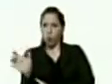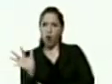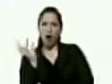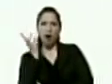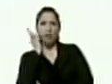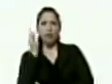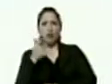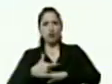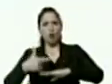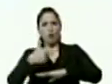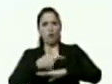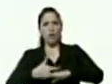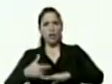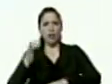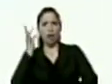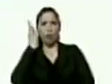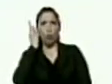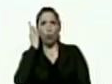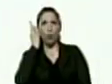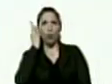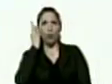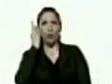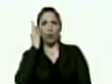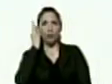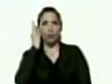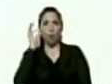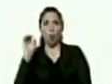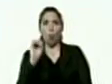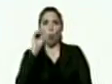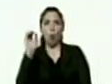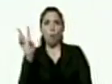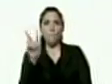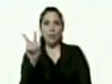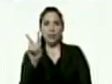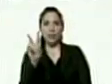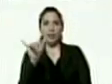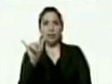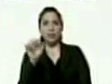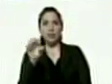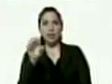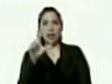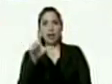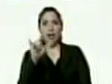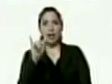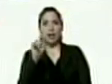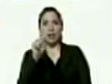gobernadora del oriente venezolano Yelitze Santaella